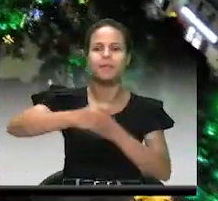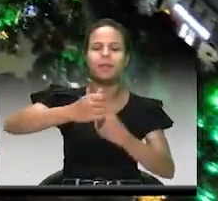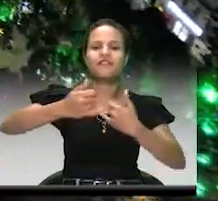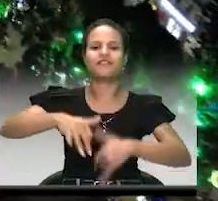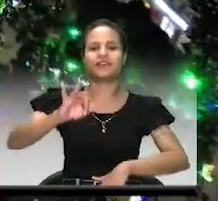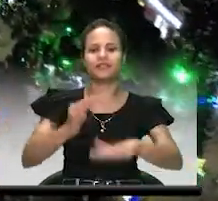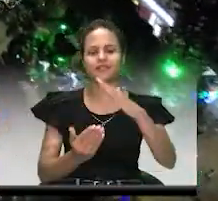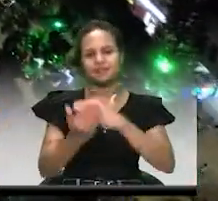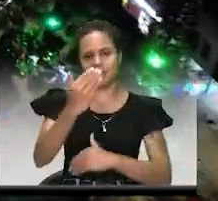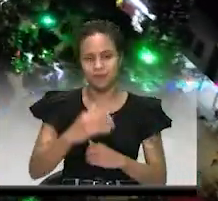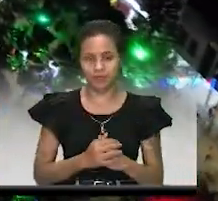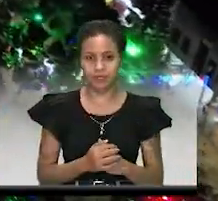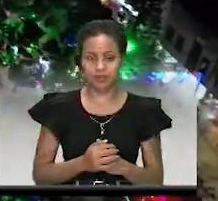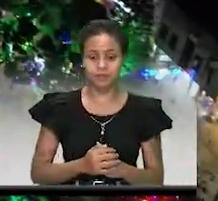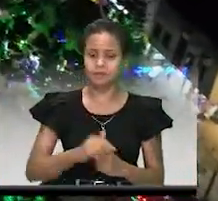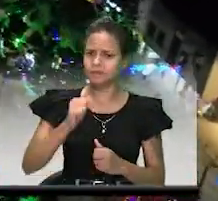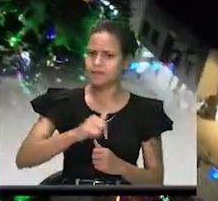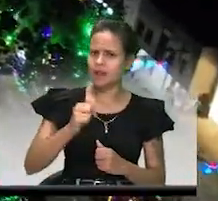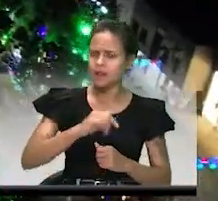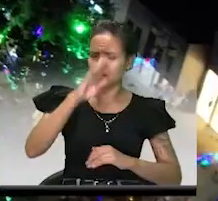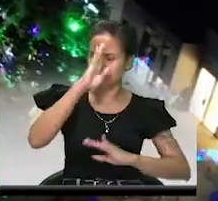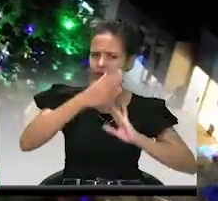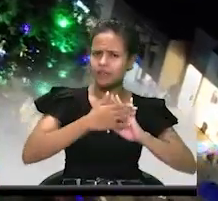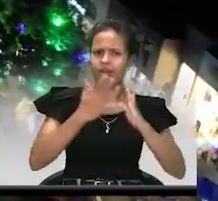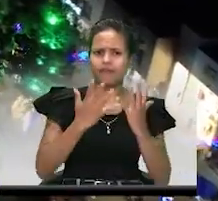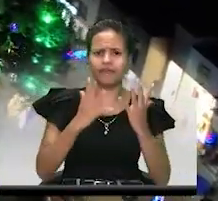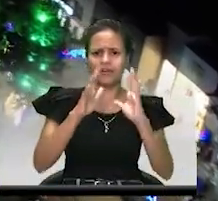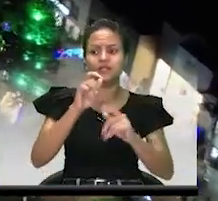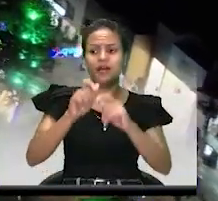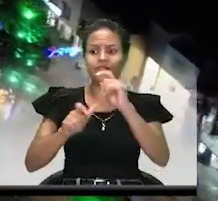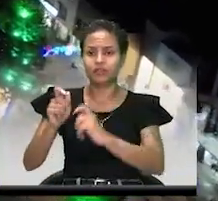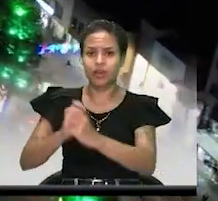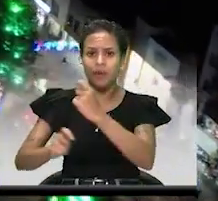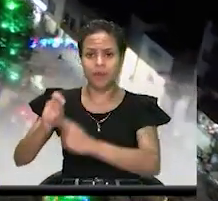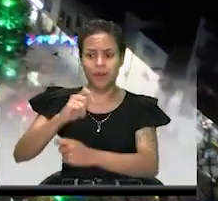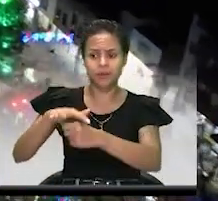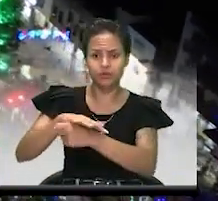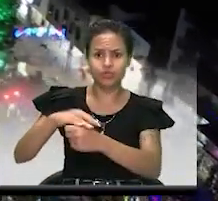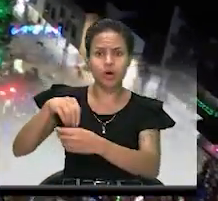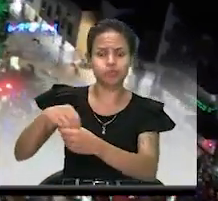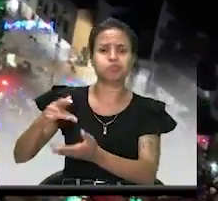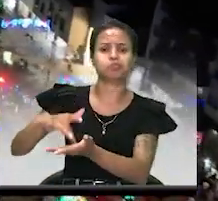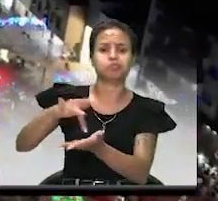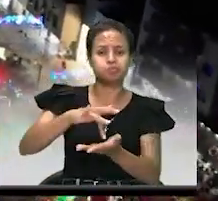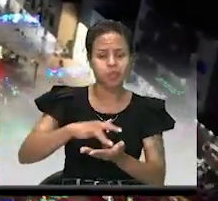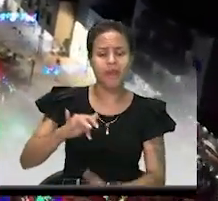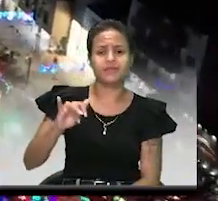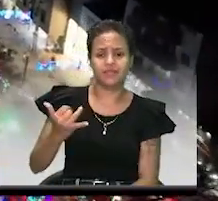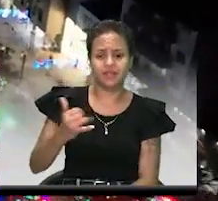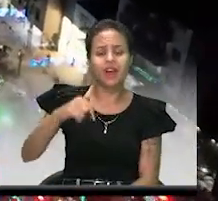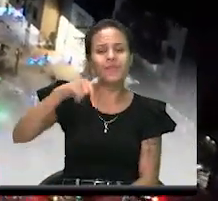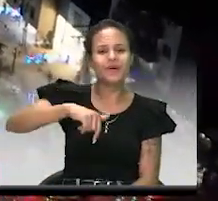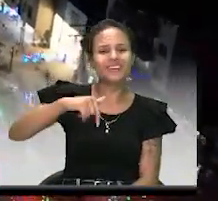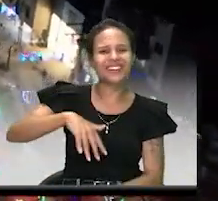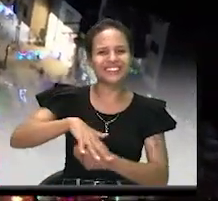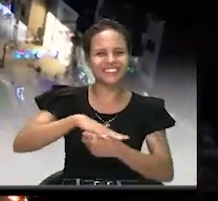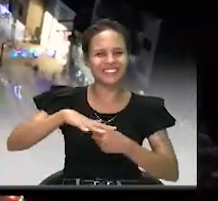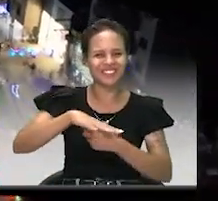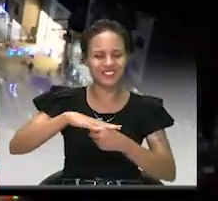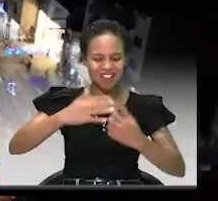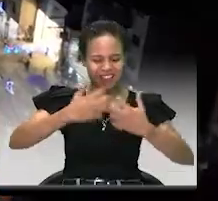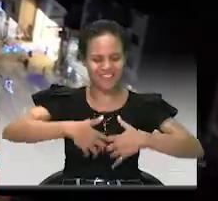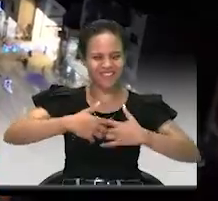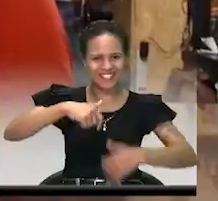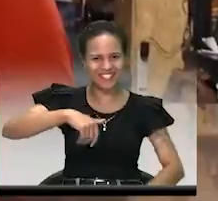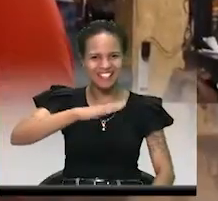En las fiestas decembrinas, los comerciantes de la ciudad también participan, porque en la ciudad empresarial de Antioquia ellos